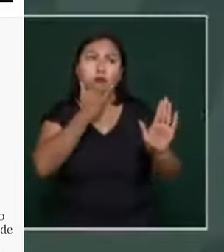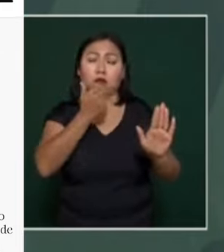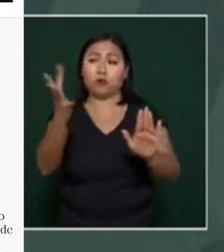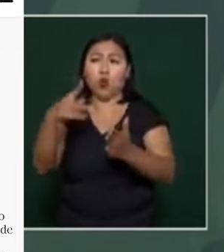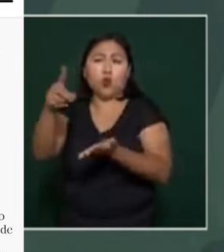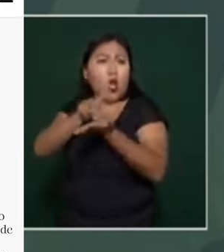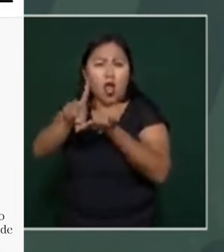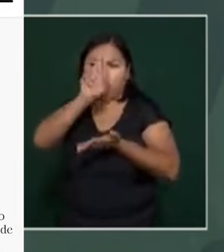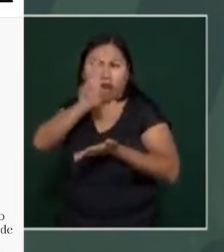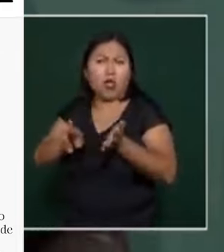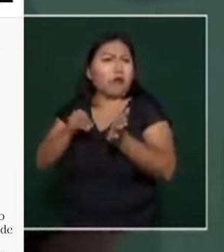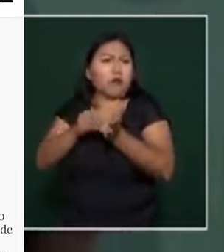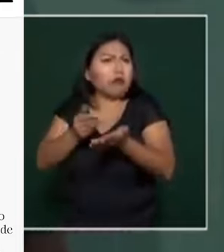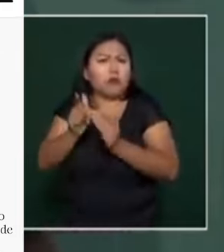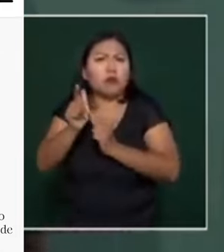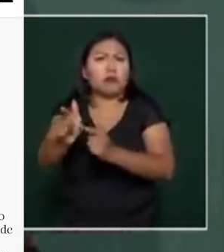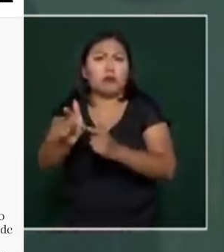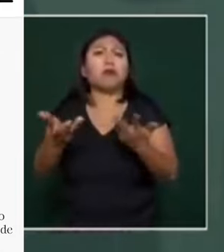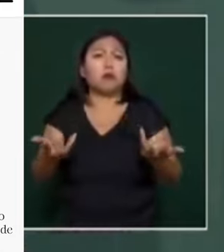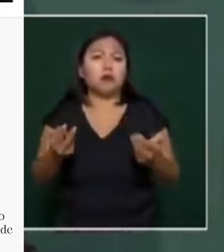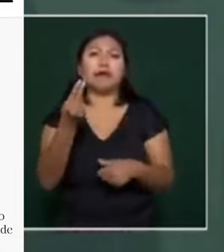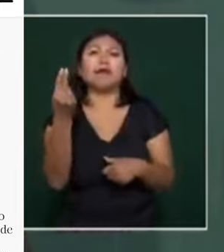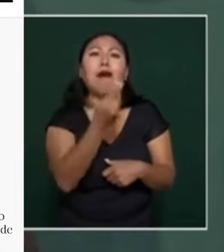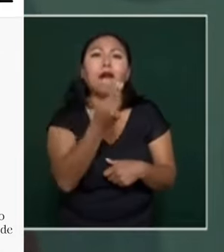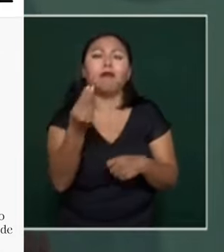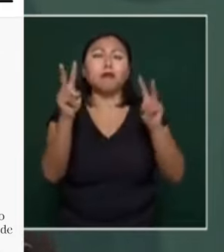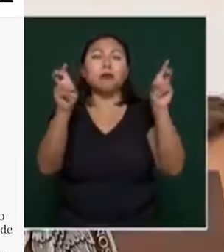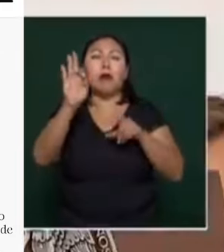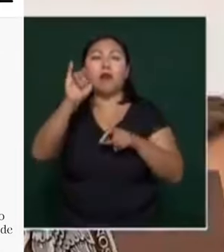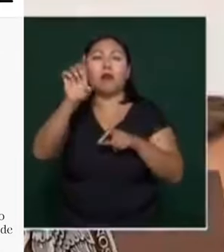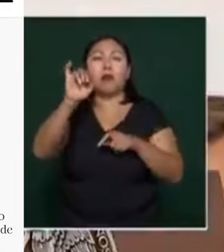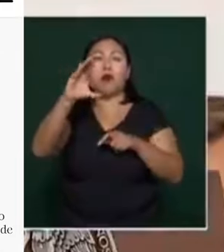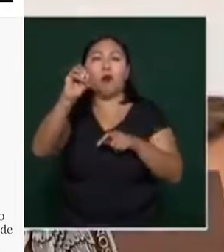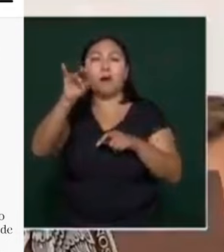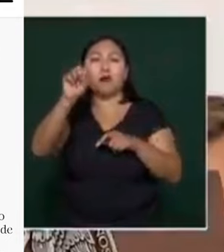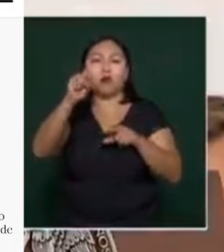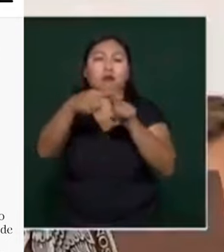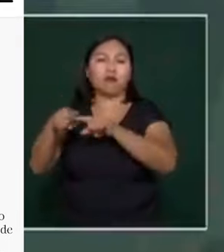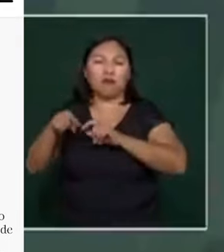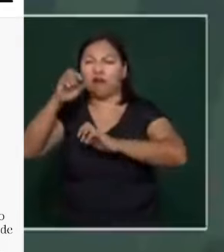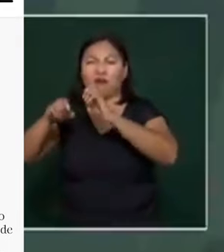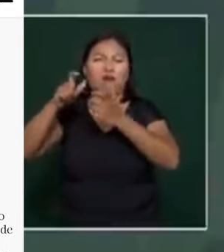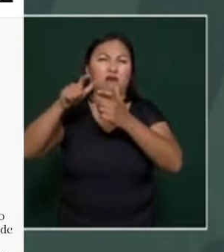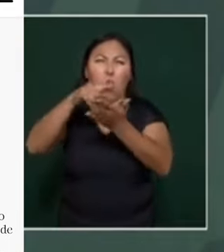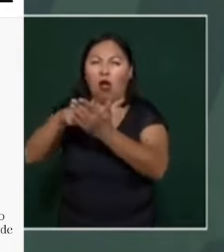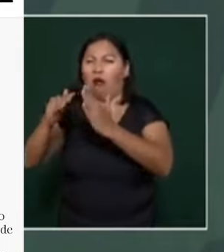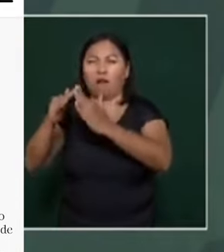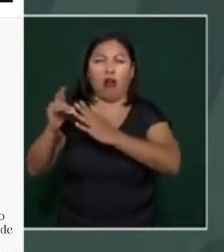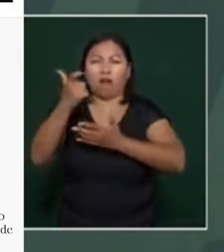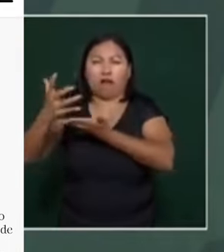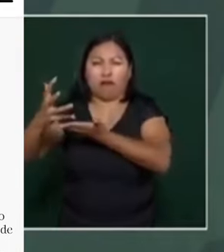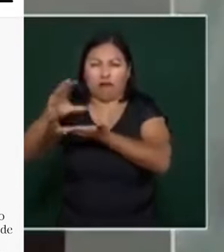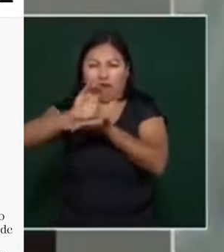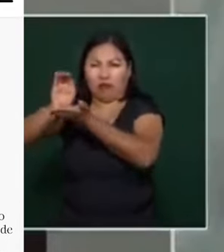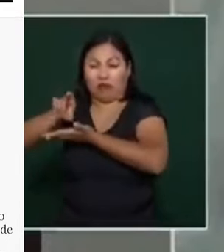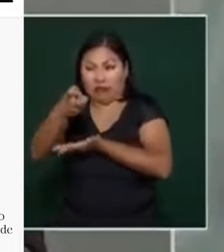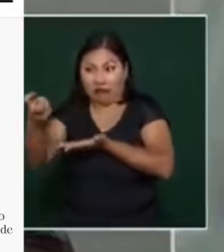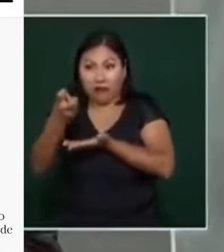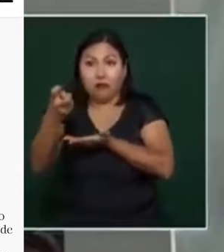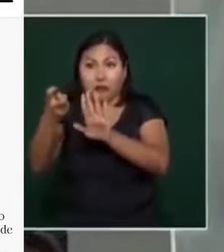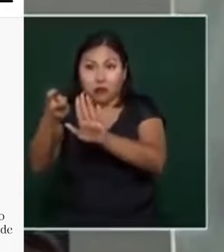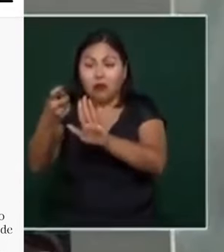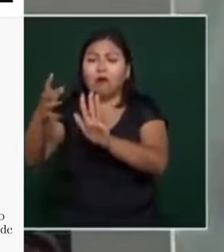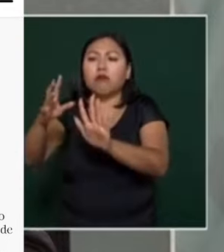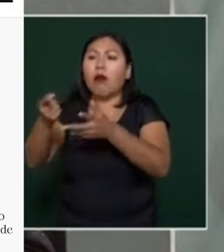debería de avanzar este compromiso de regresar los recursos de los fideicomisos, porque como se sabe, pues es una decisión ya del Congreso. O sea, pasó por la Cámara de Diputados y pasó por la Cámara de